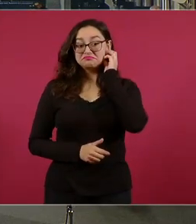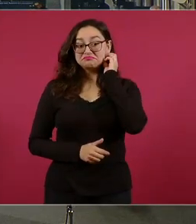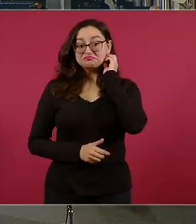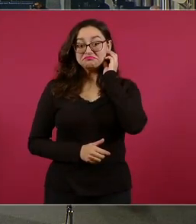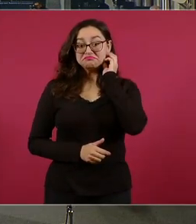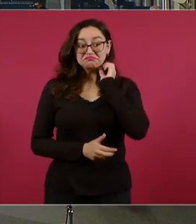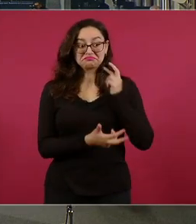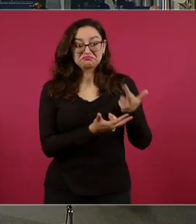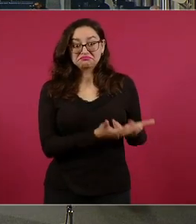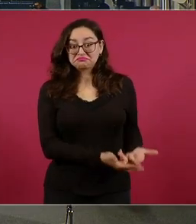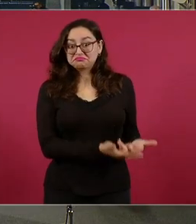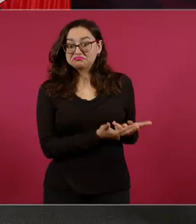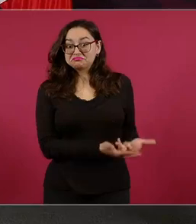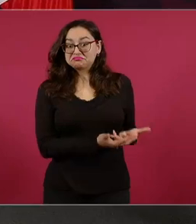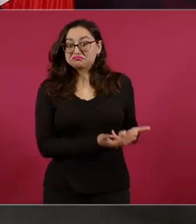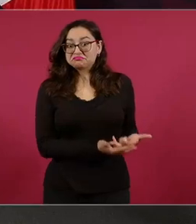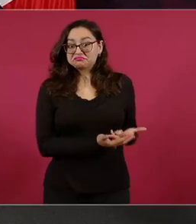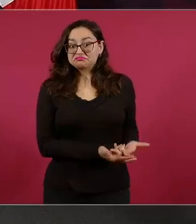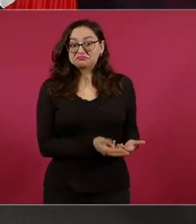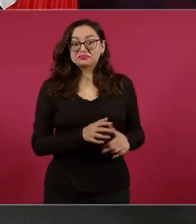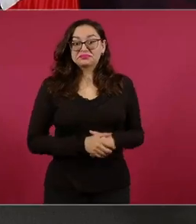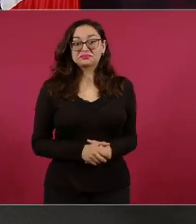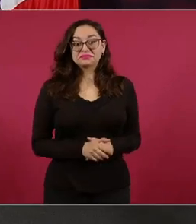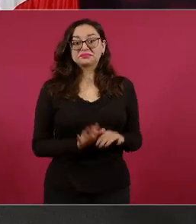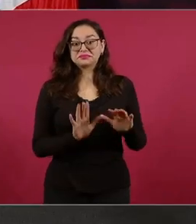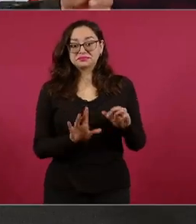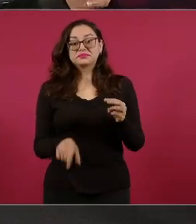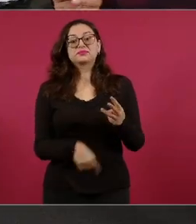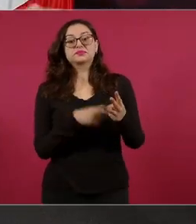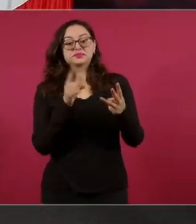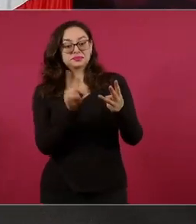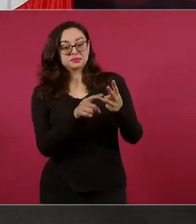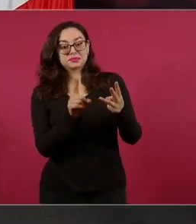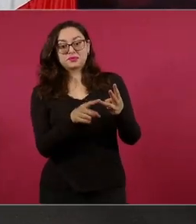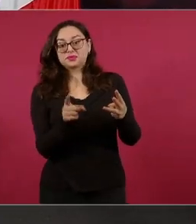Pero otro dato, a ver,